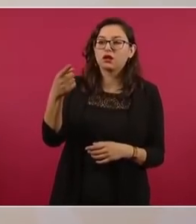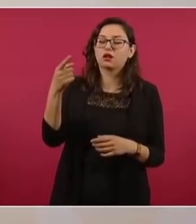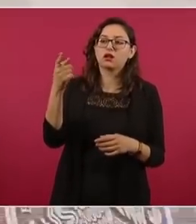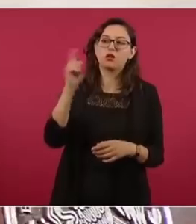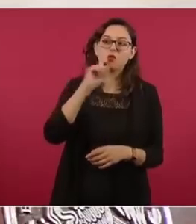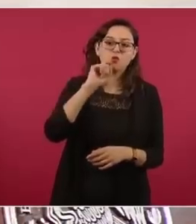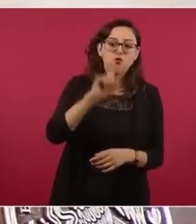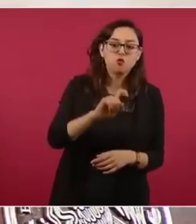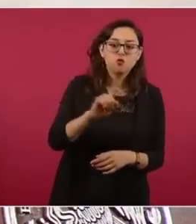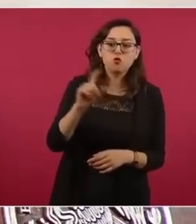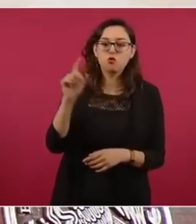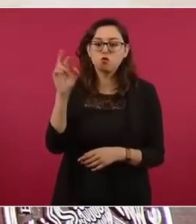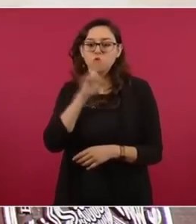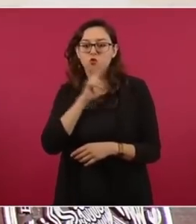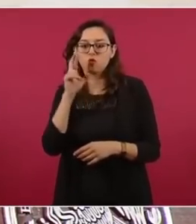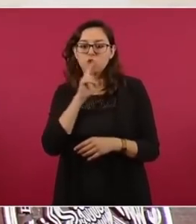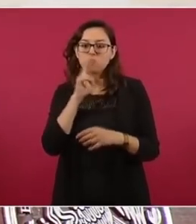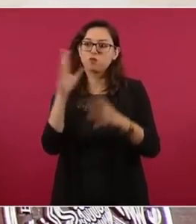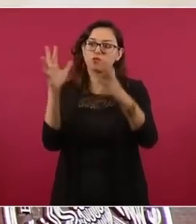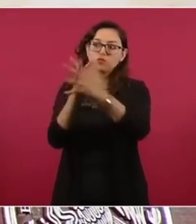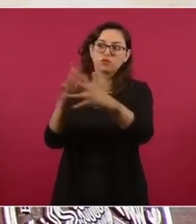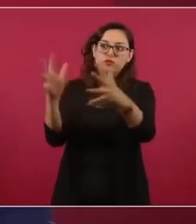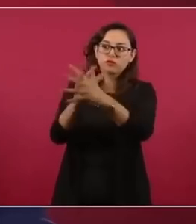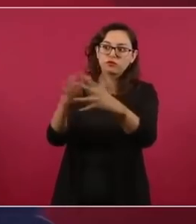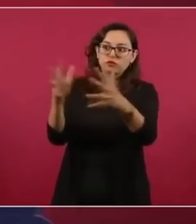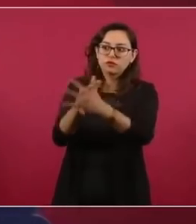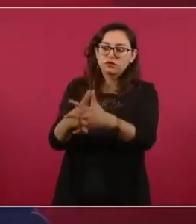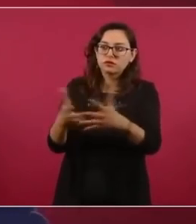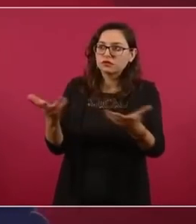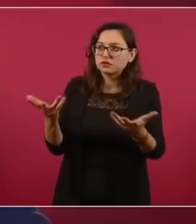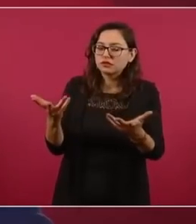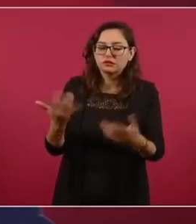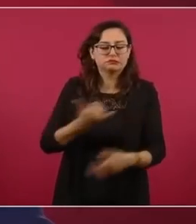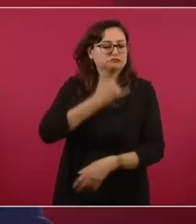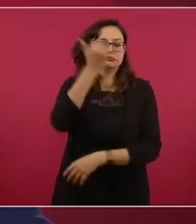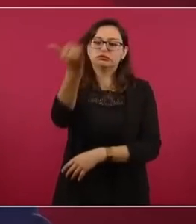reciente fue un error.